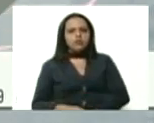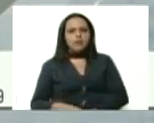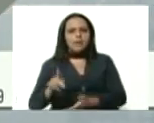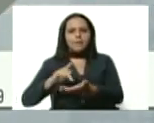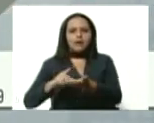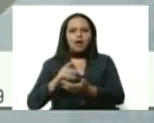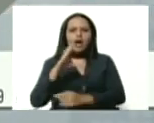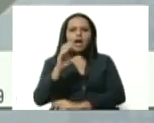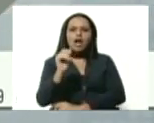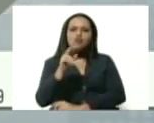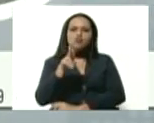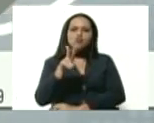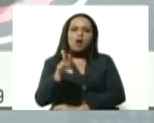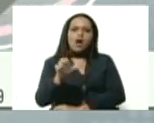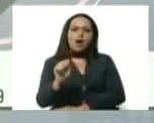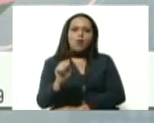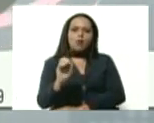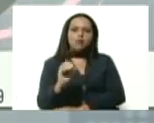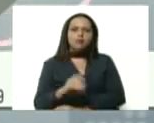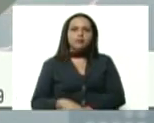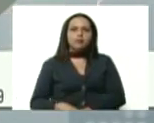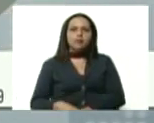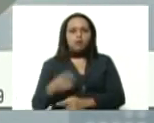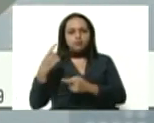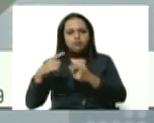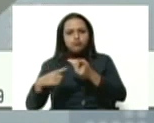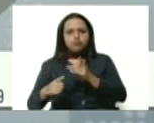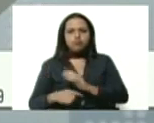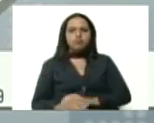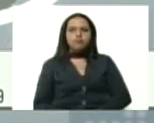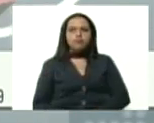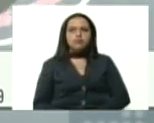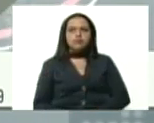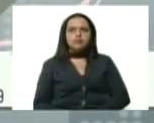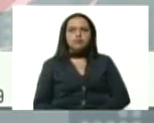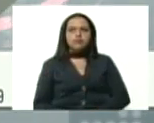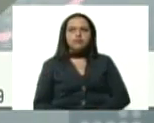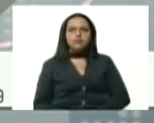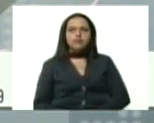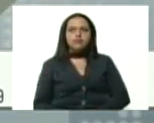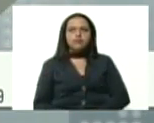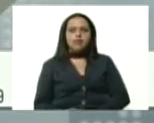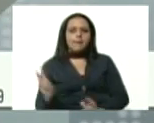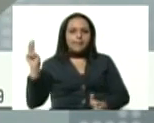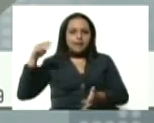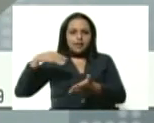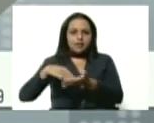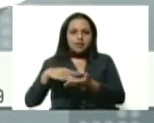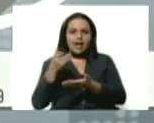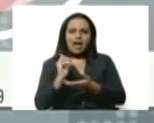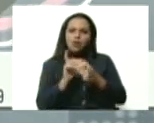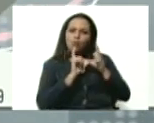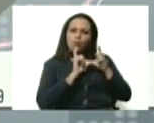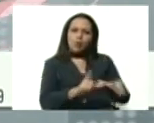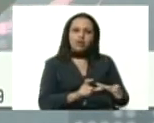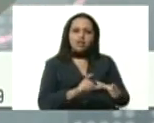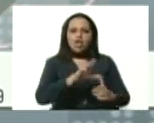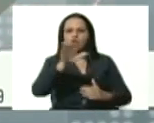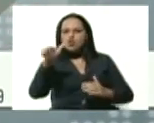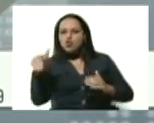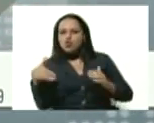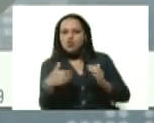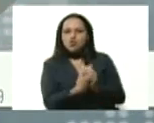Caruajo, Carayaca y Caraballera. En el estado de La Guaira, se mantiene la cuarentena en